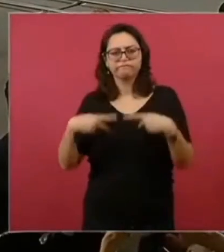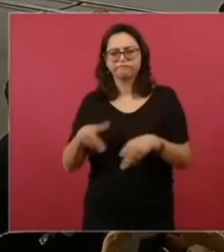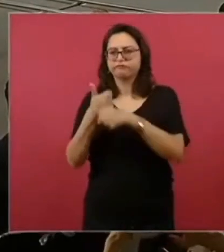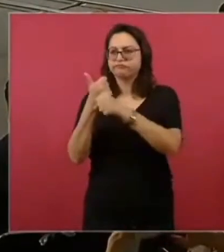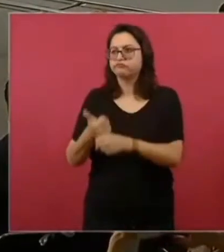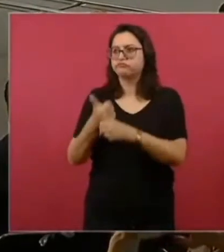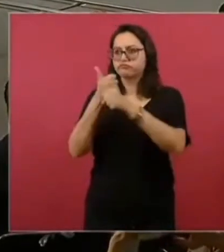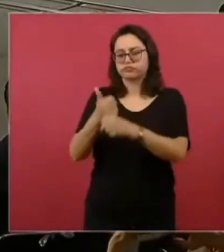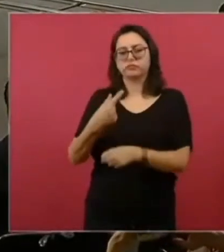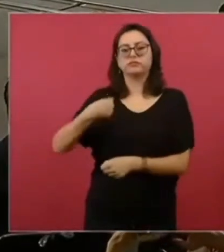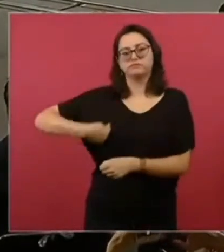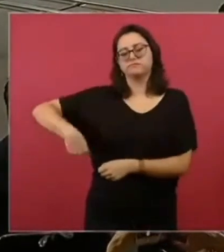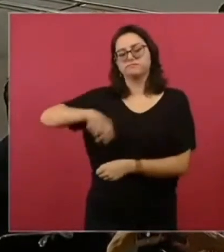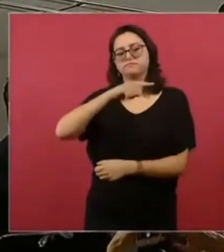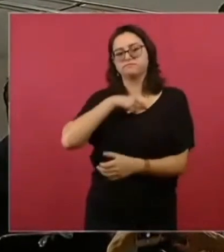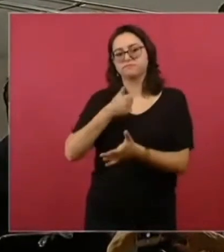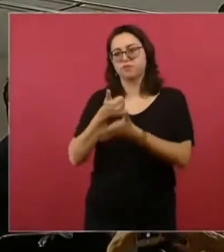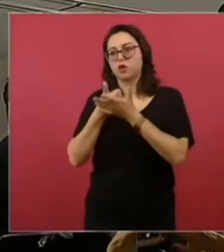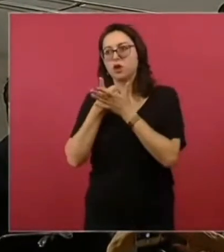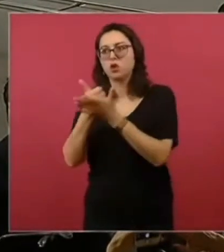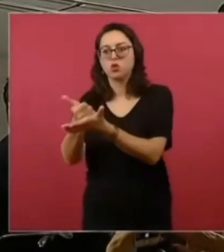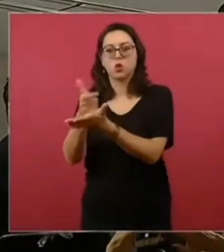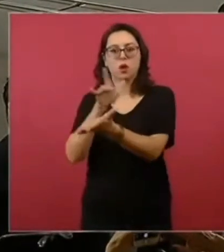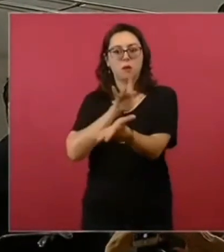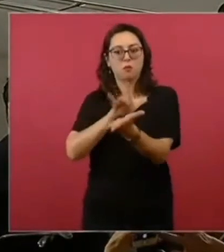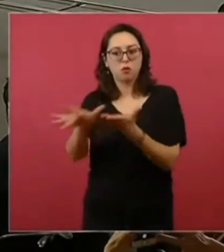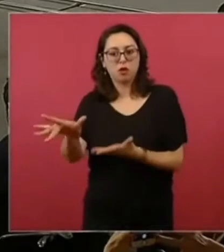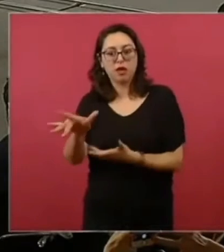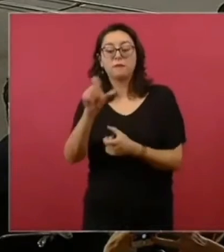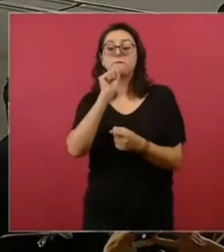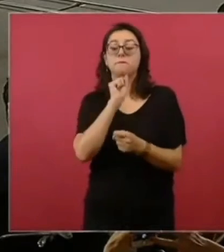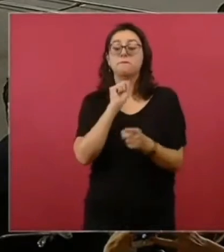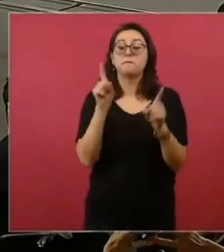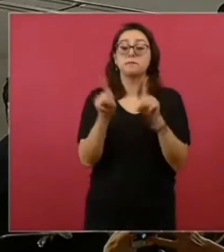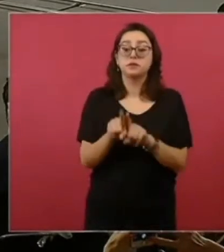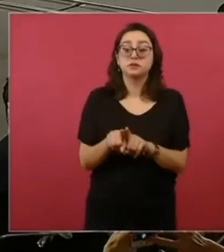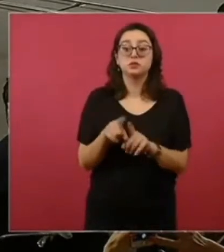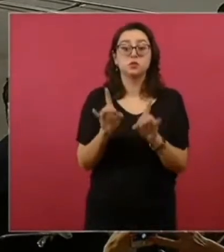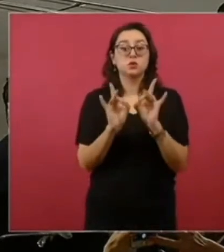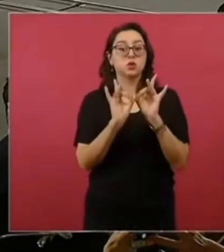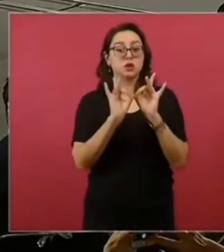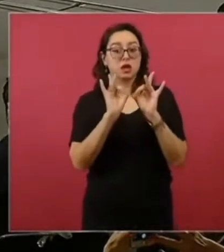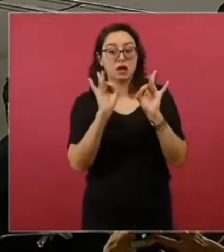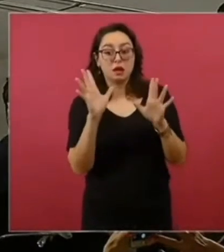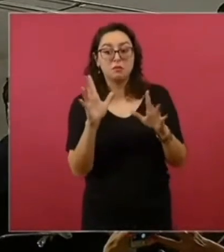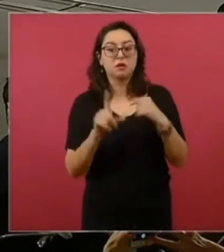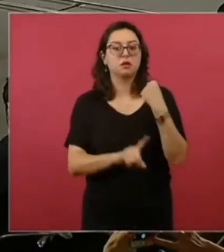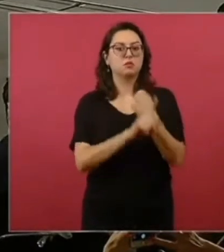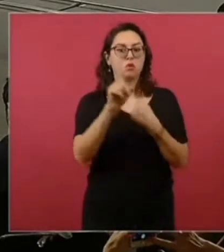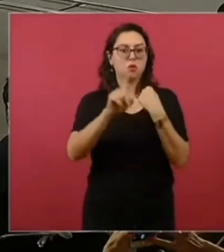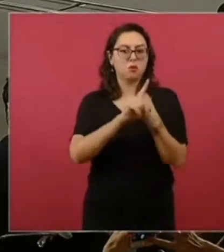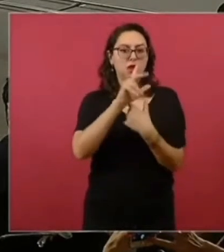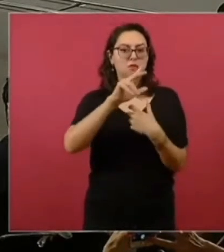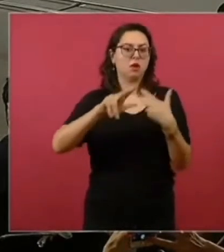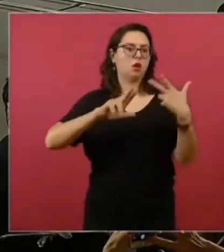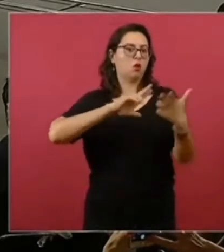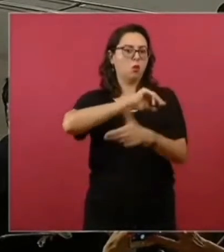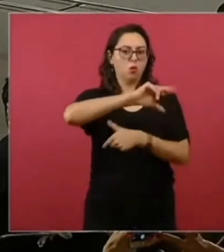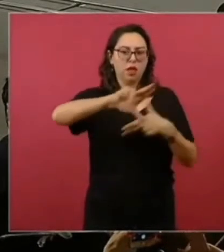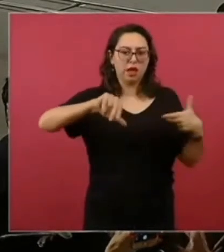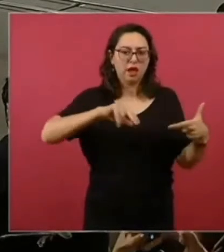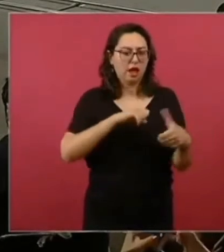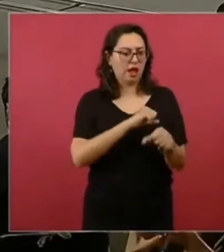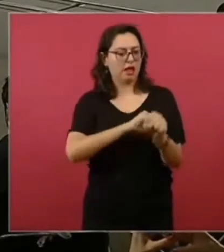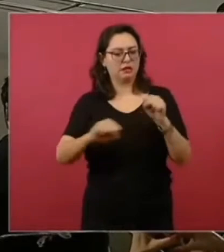cuando hay contingencias o emergencias derivadas de fenómenos naturales. La